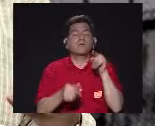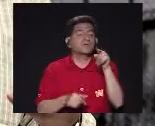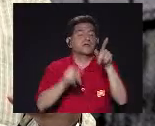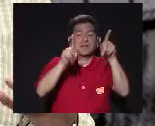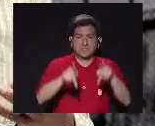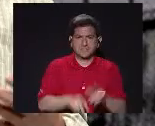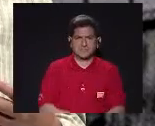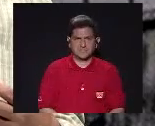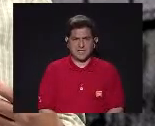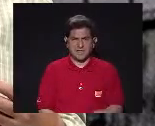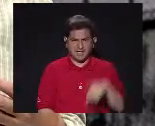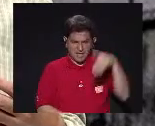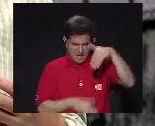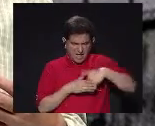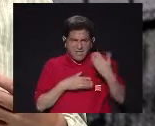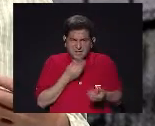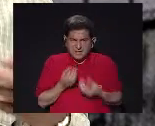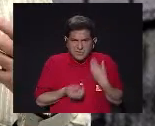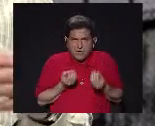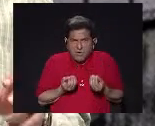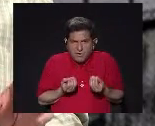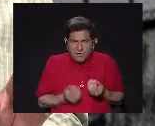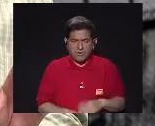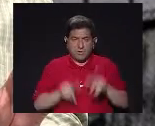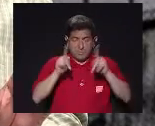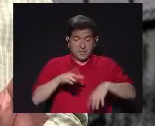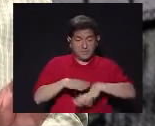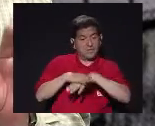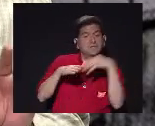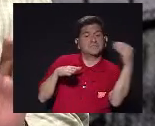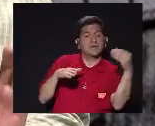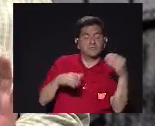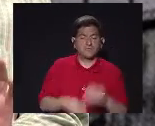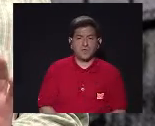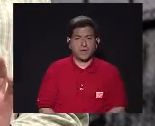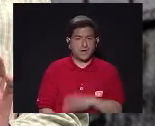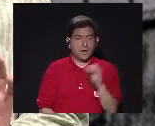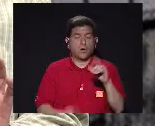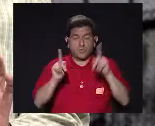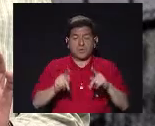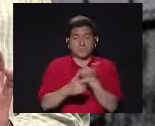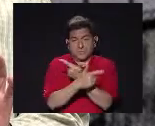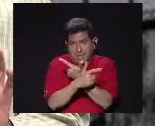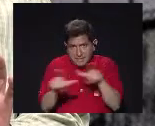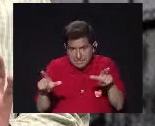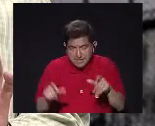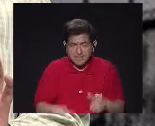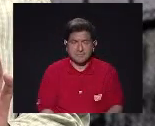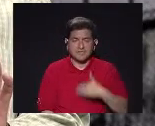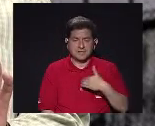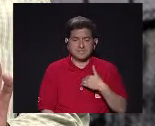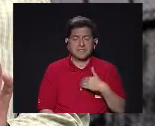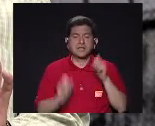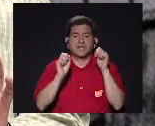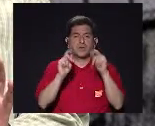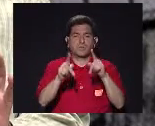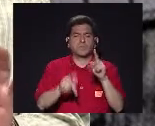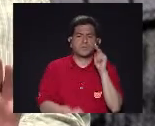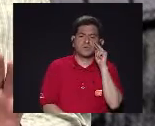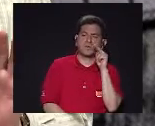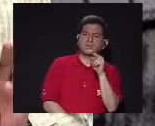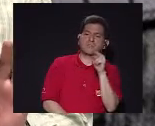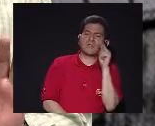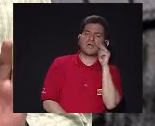Afuera Que se puede Hacer adentro Y los que están Fuera O que hoy Todavía estamos Fuera Tenemos también La oportunidad De